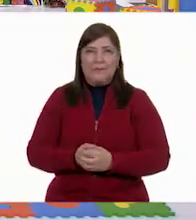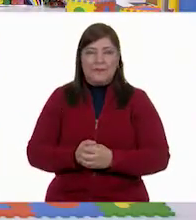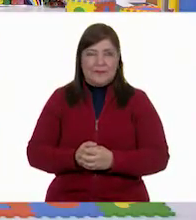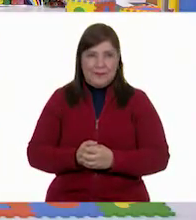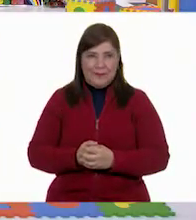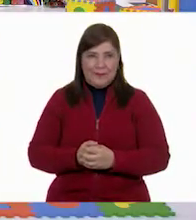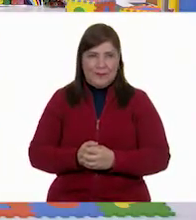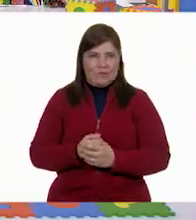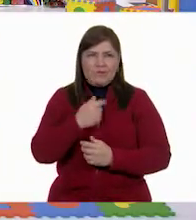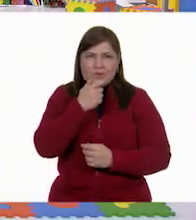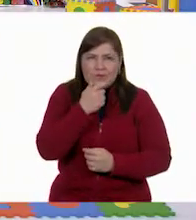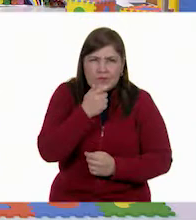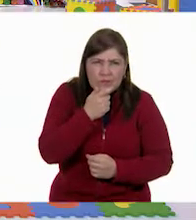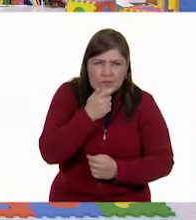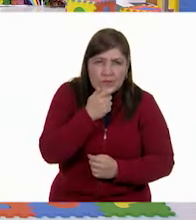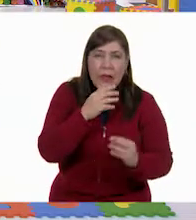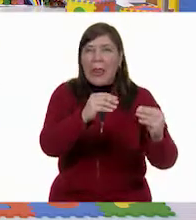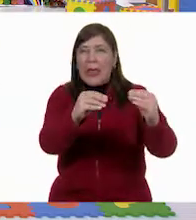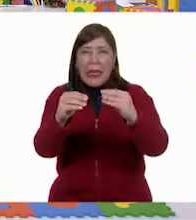¿Cuál dice?